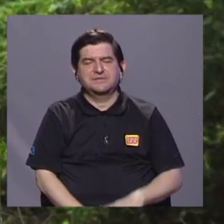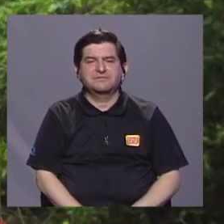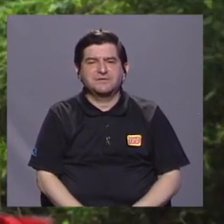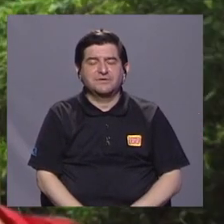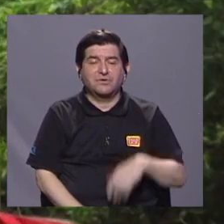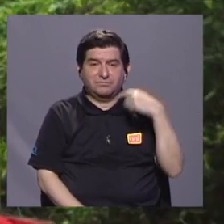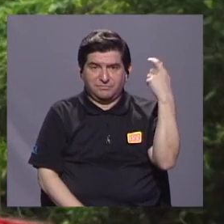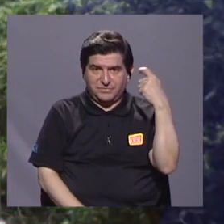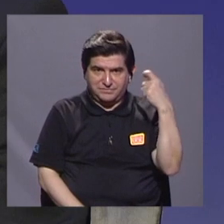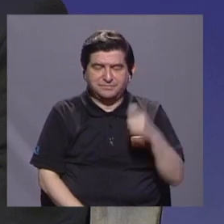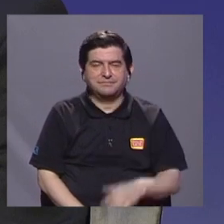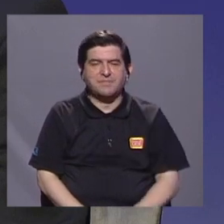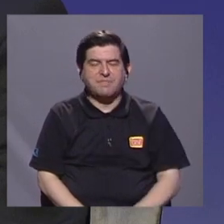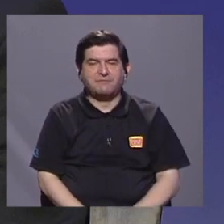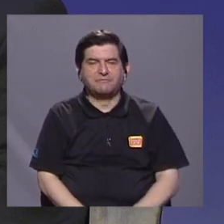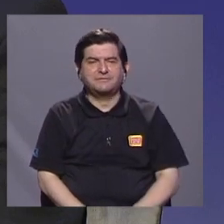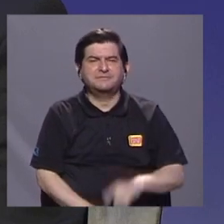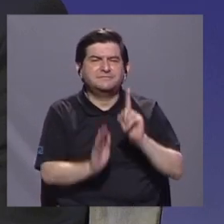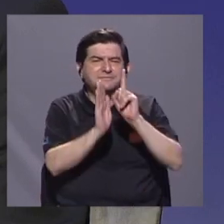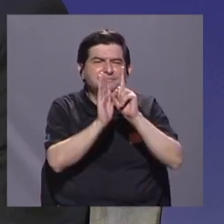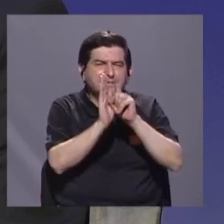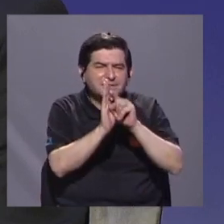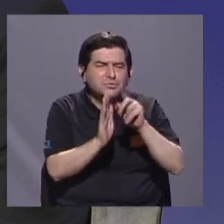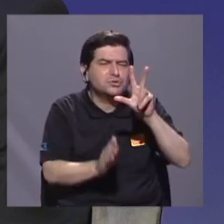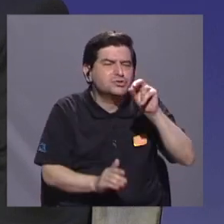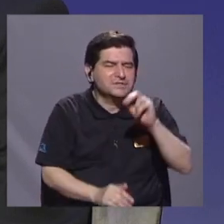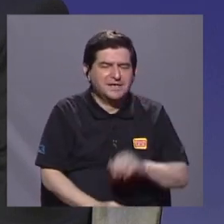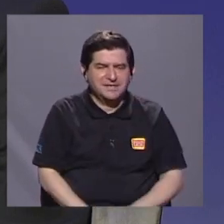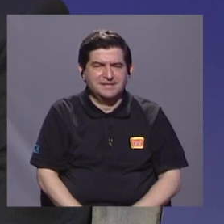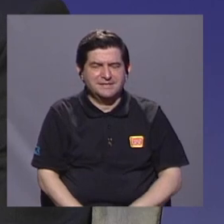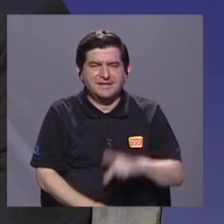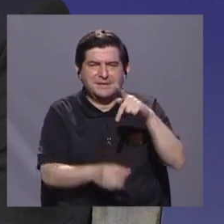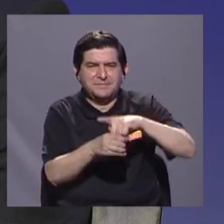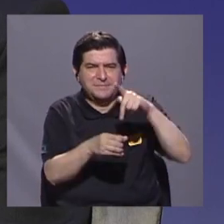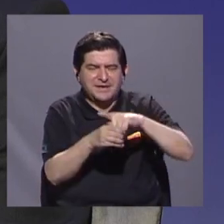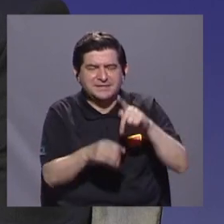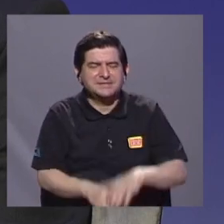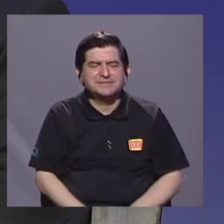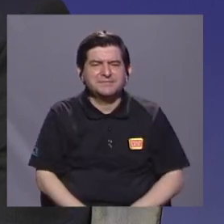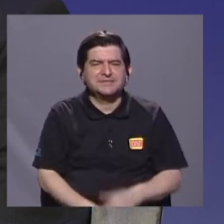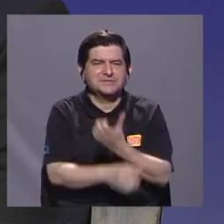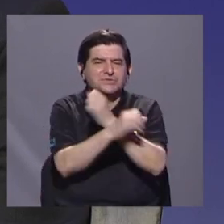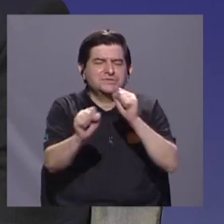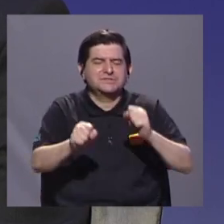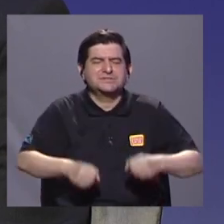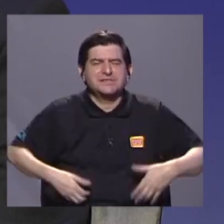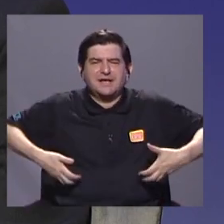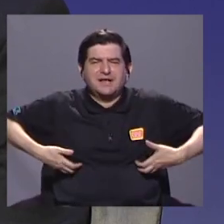de la parte de Guanacaste. Muy bien. Simona, en 30 segundos, la participación de salvemonos en esta importante actividad.